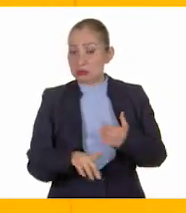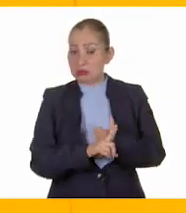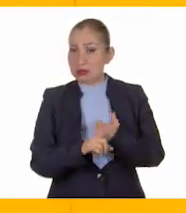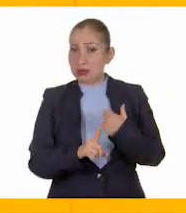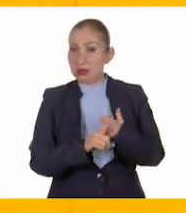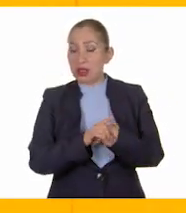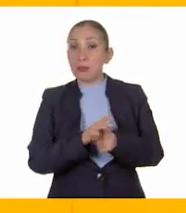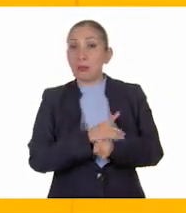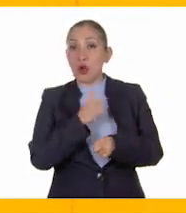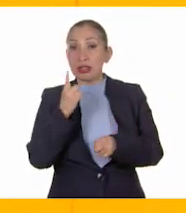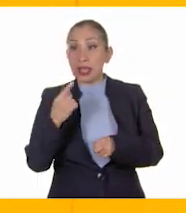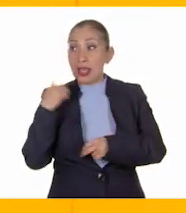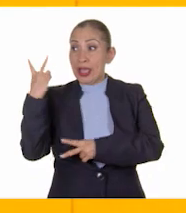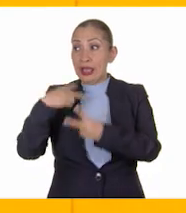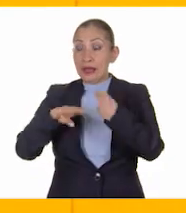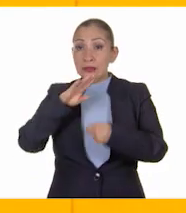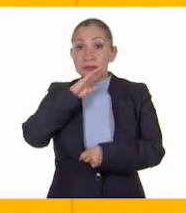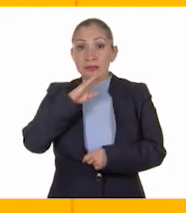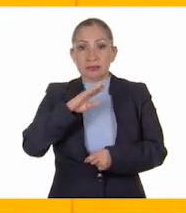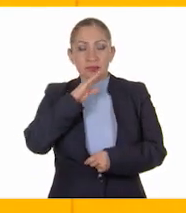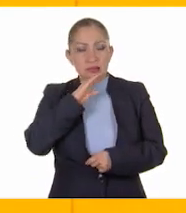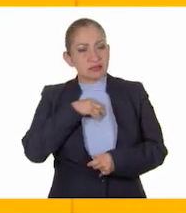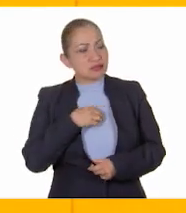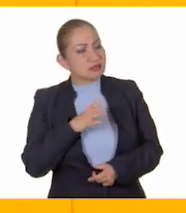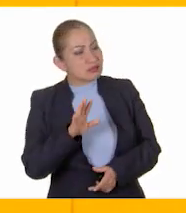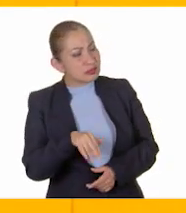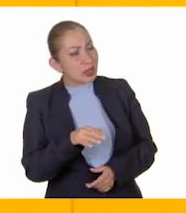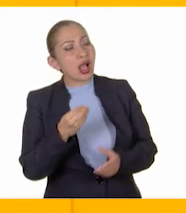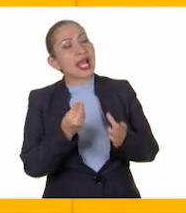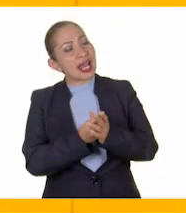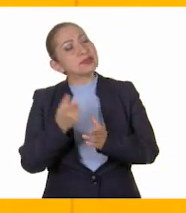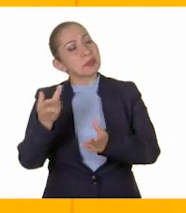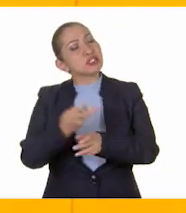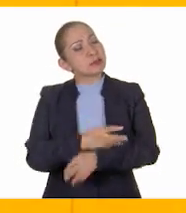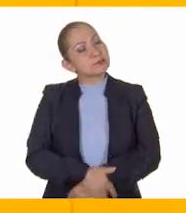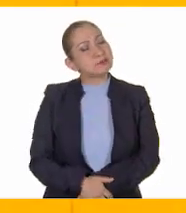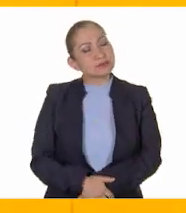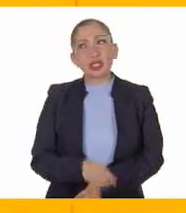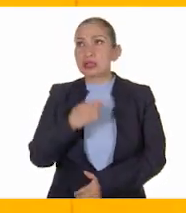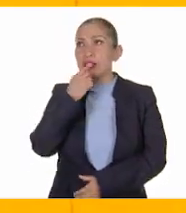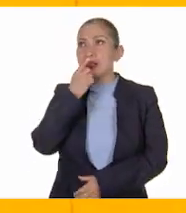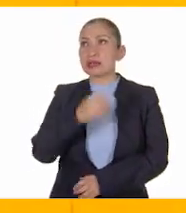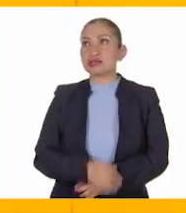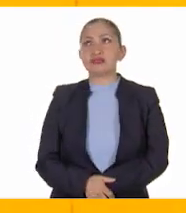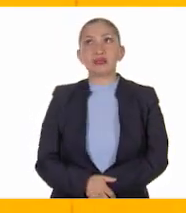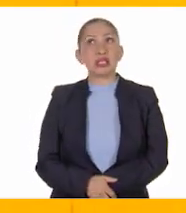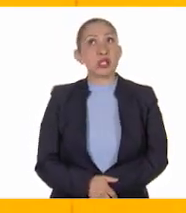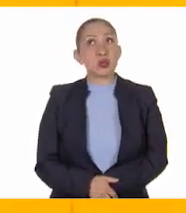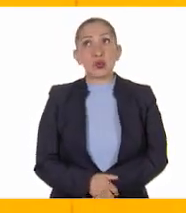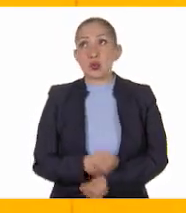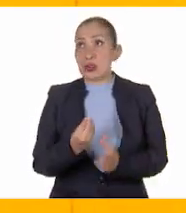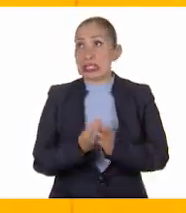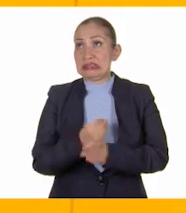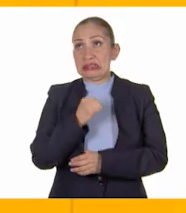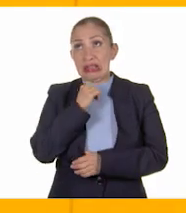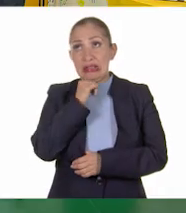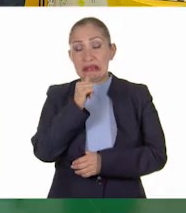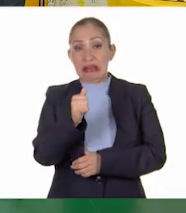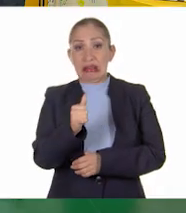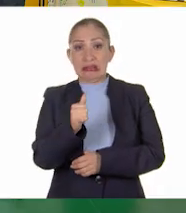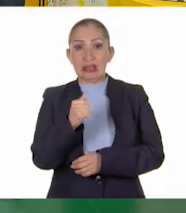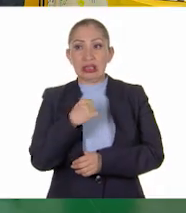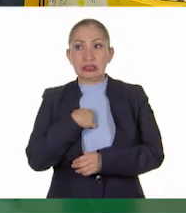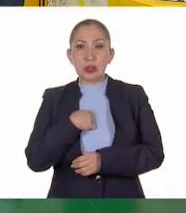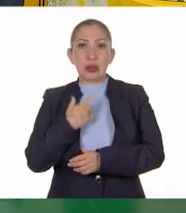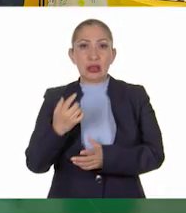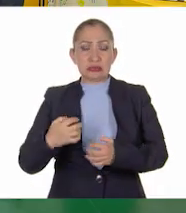porque llegó mi mamá y me preguntó por la clase y le dije que no había tomado la clase